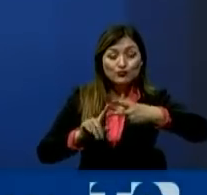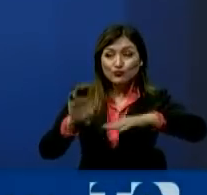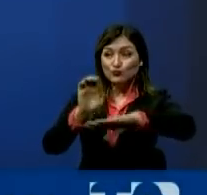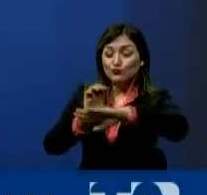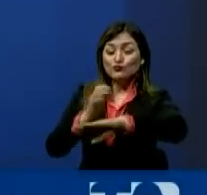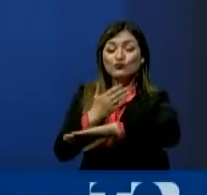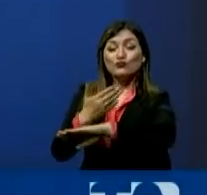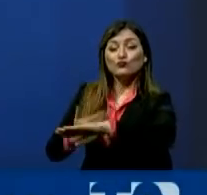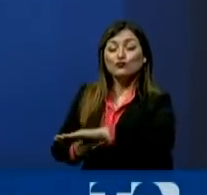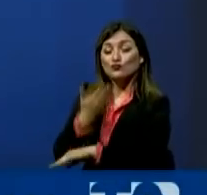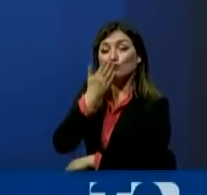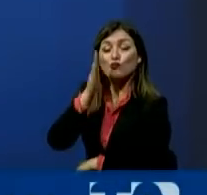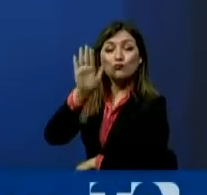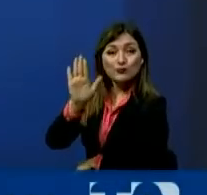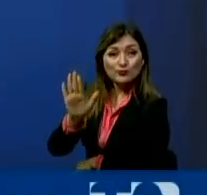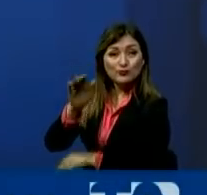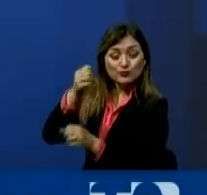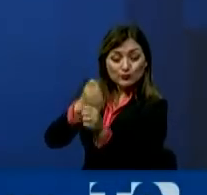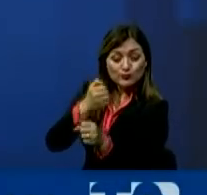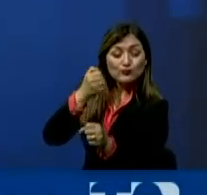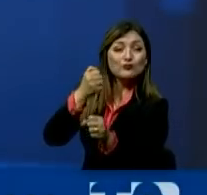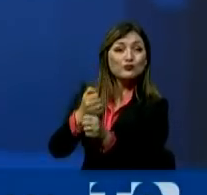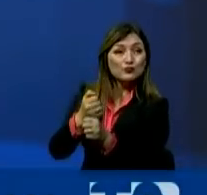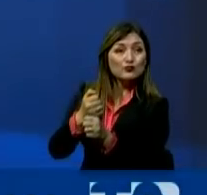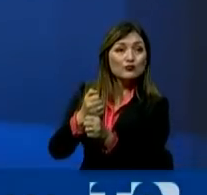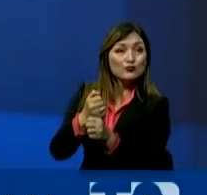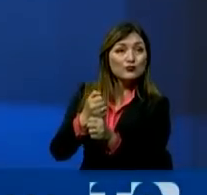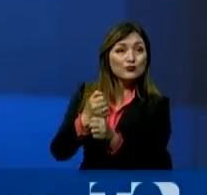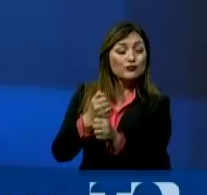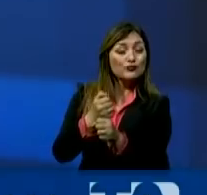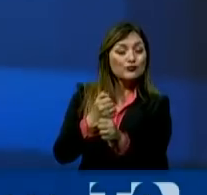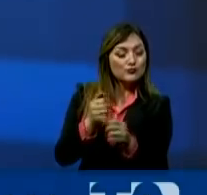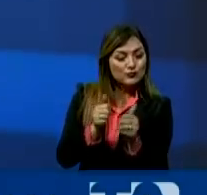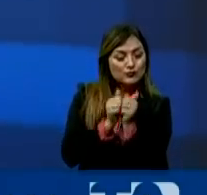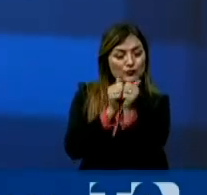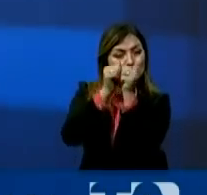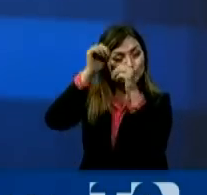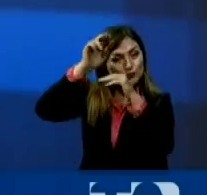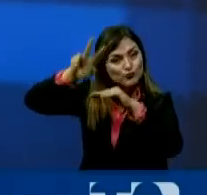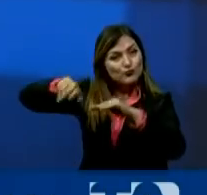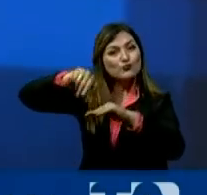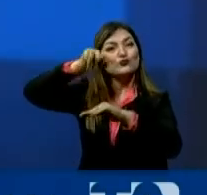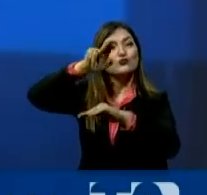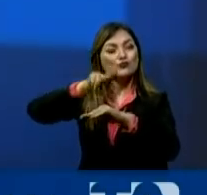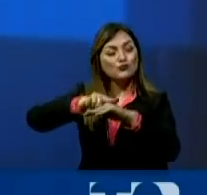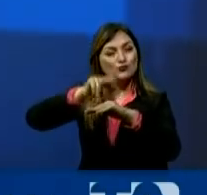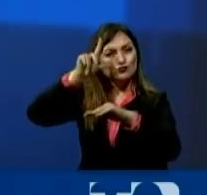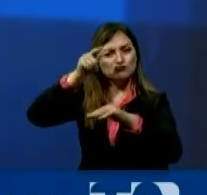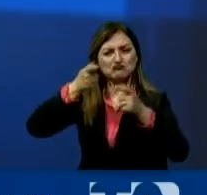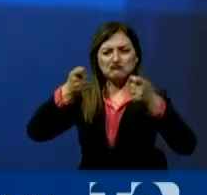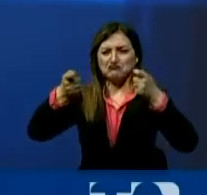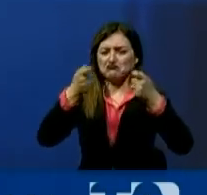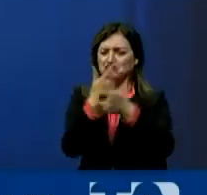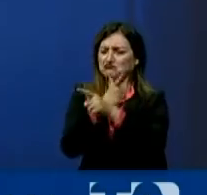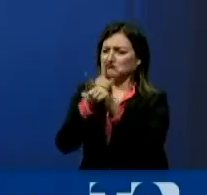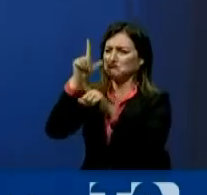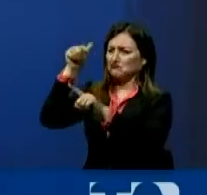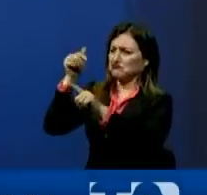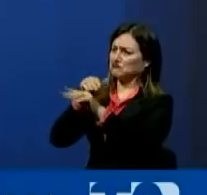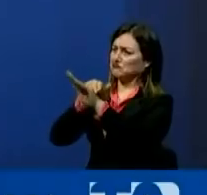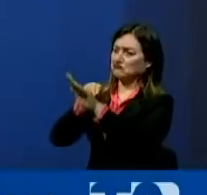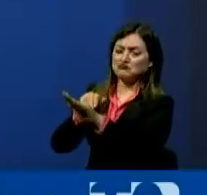al Ecuador trabajar por la reconciliación, la unidad nacional, la gobernabilidad